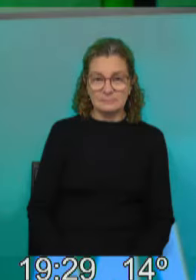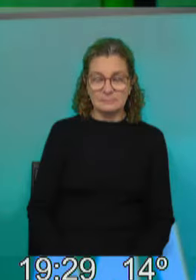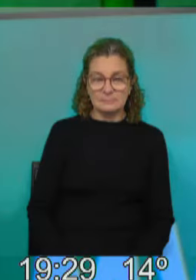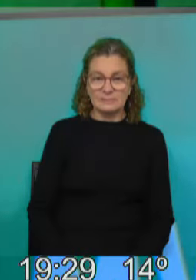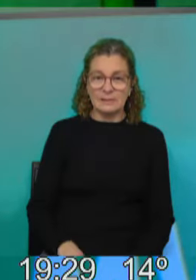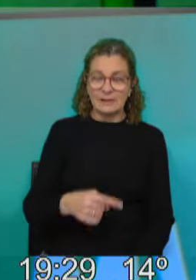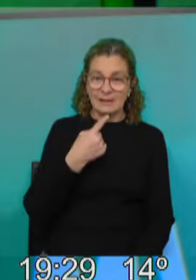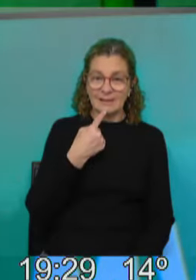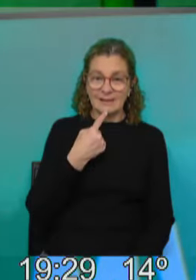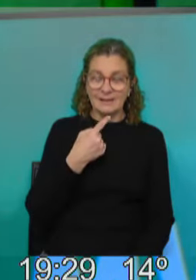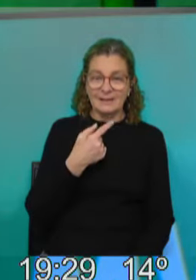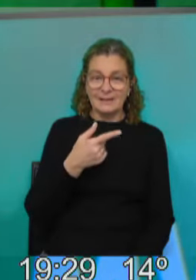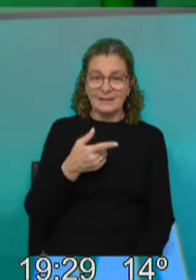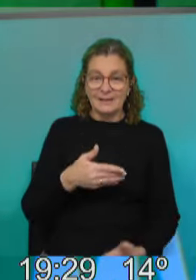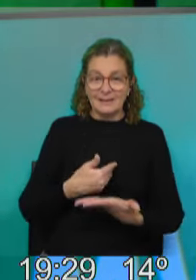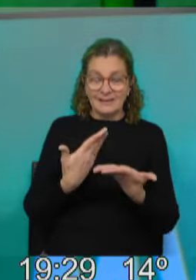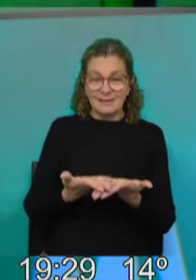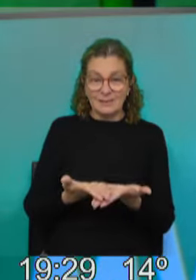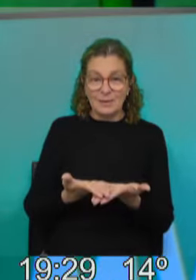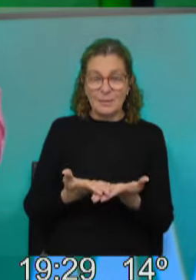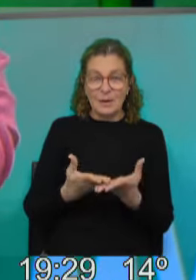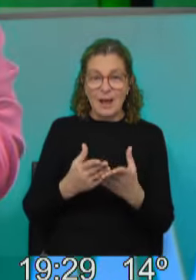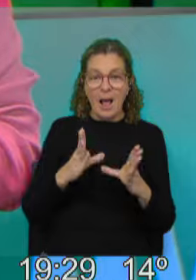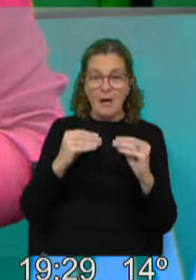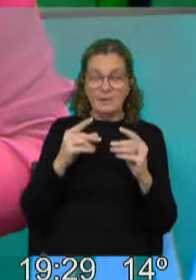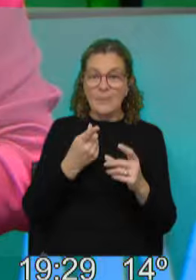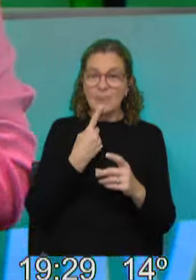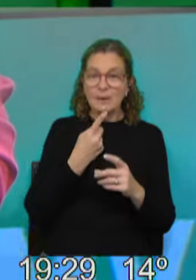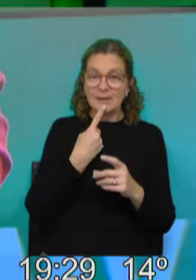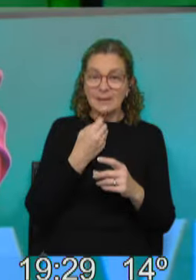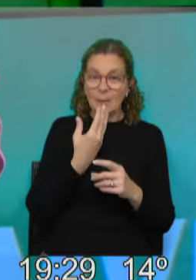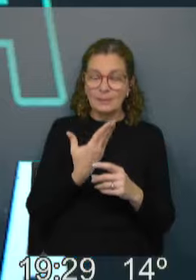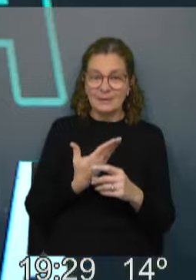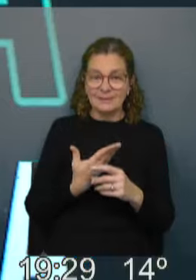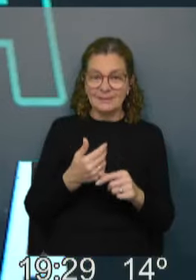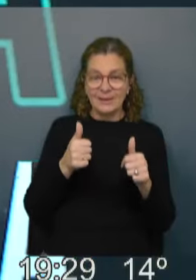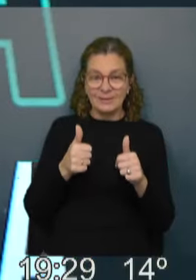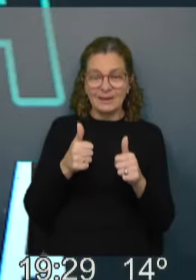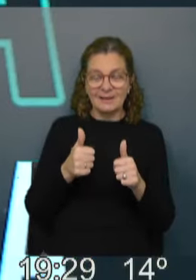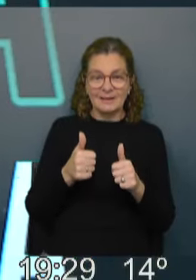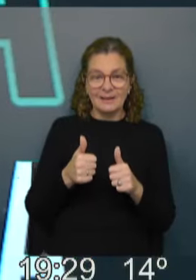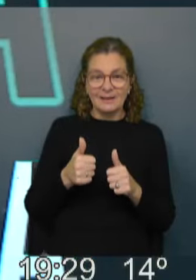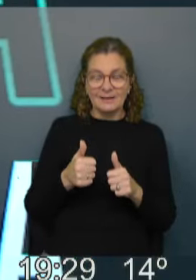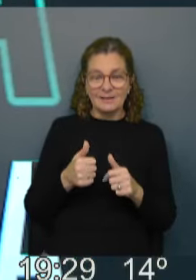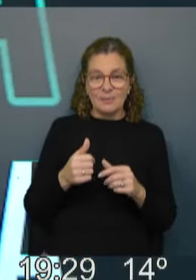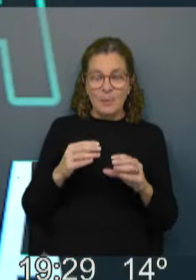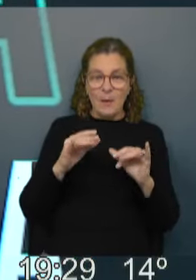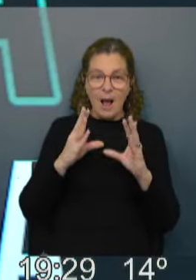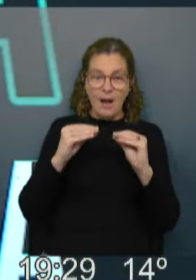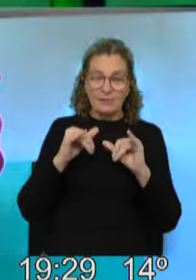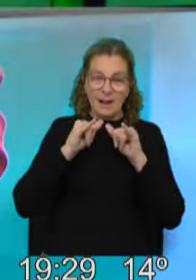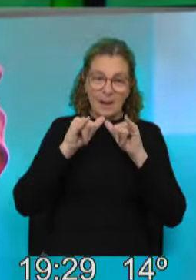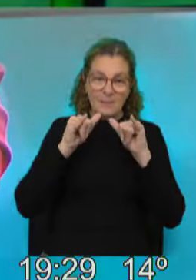¡Vamos a decir que nos dejaron servido mandeja para la conuna de política de Eduardo Bottinelli! ¿Cómo estás Eduardo? ¿Todo bien? ¿Qué tal? ¿Cómo estás? ¿Todo bien? Vamos a hablar de campaña